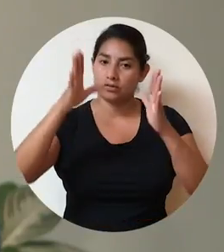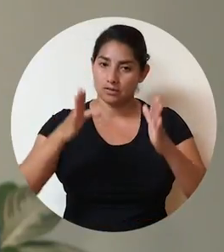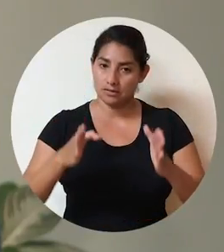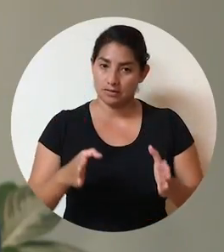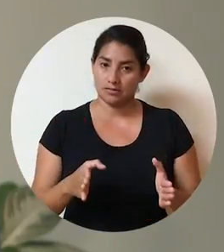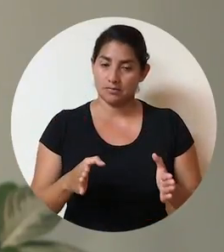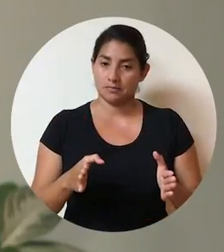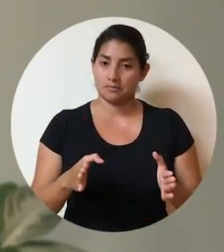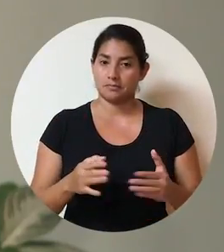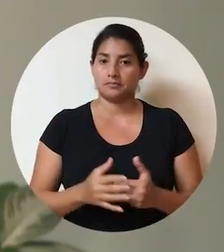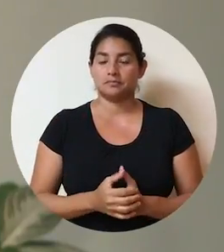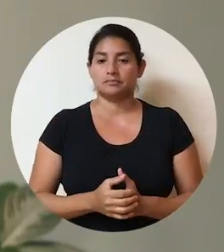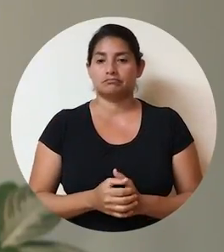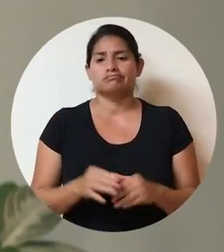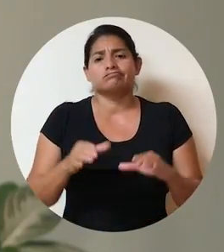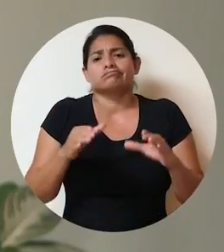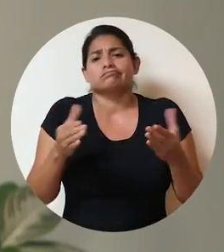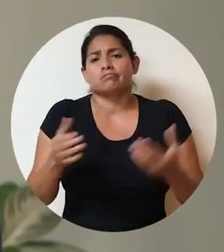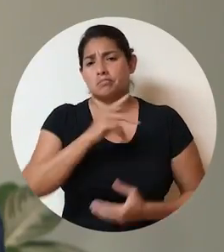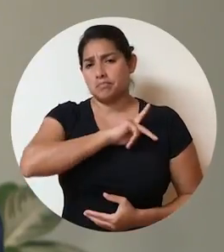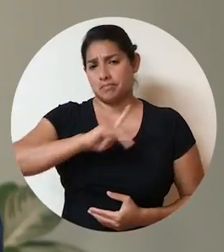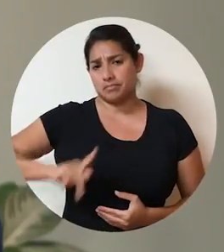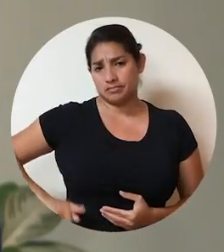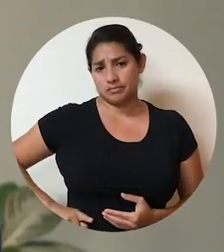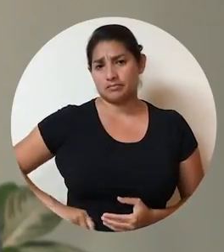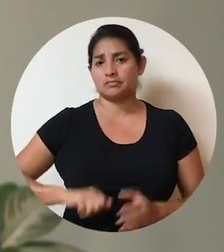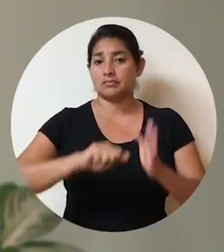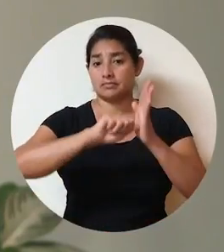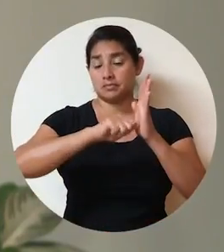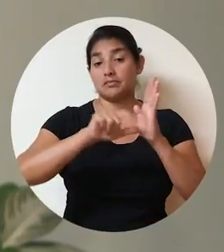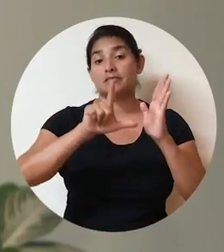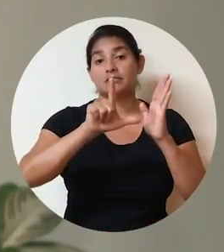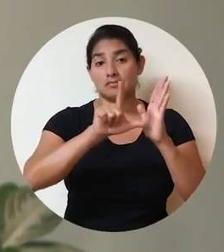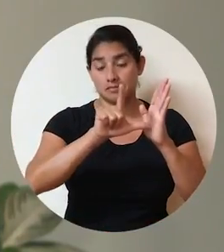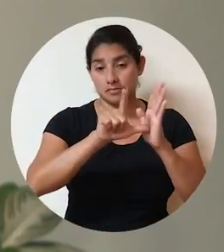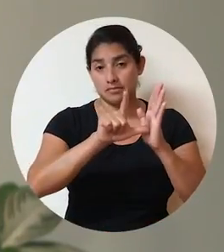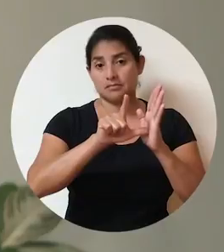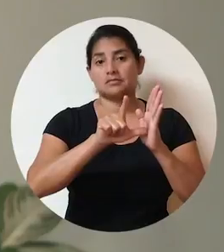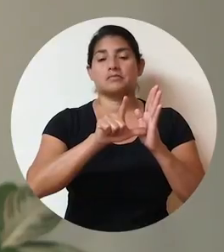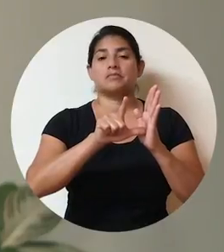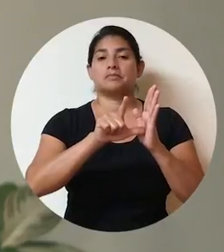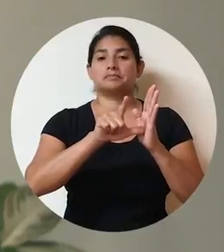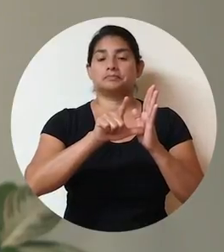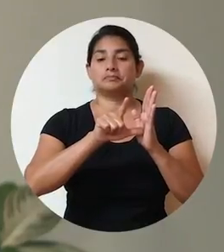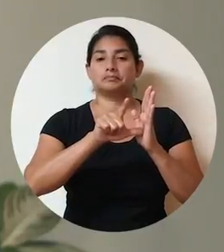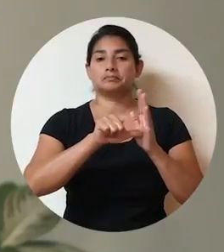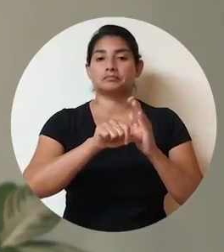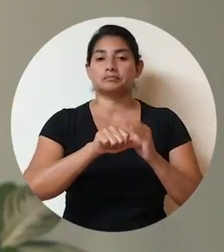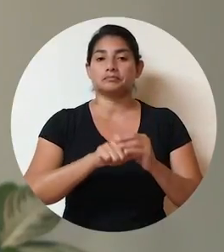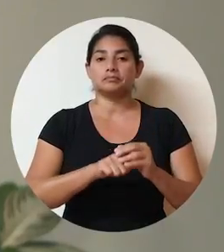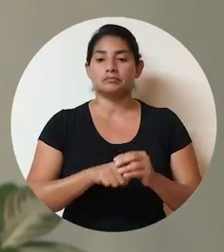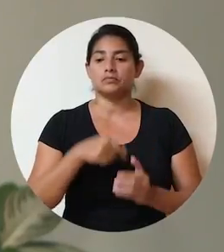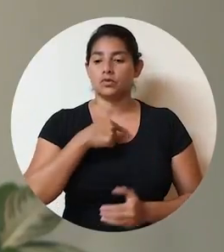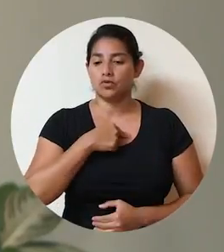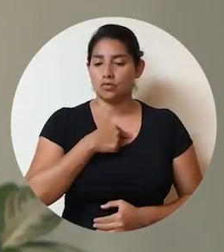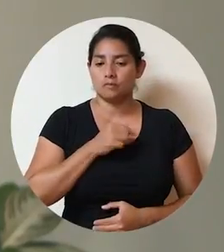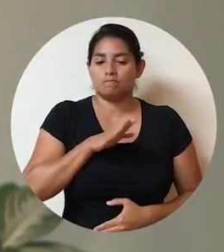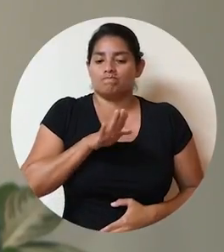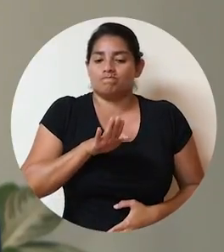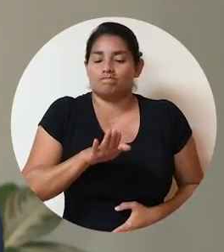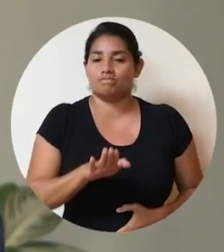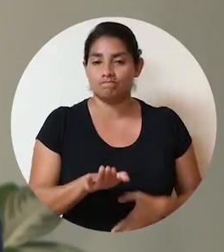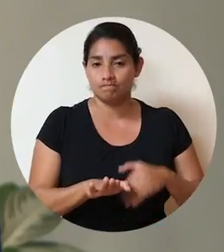costarricense. Como presidente de la Asamblea Legislativa,